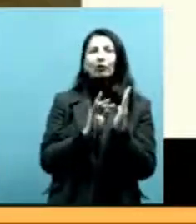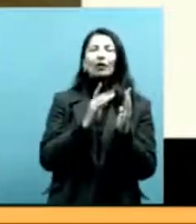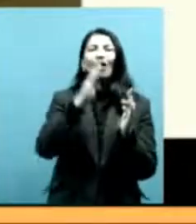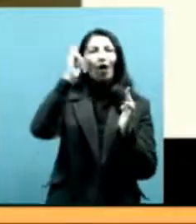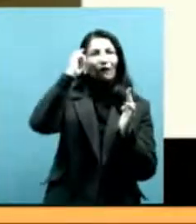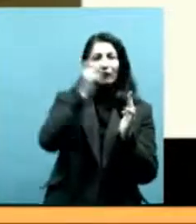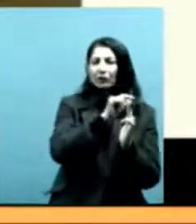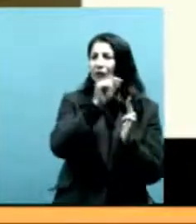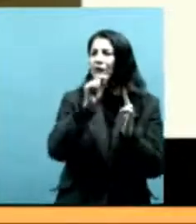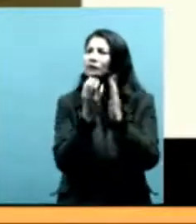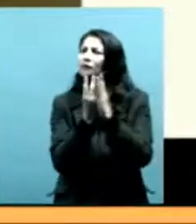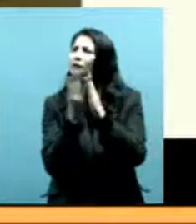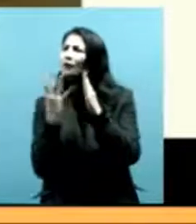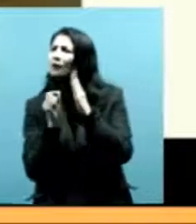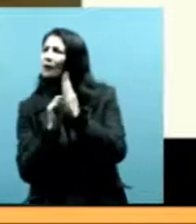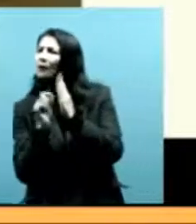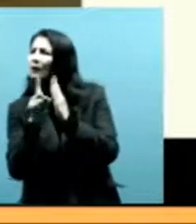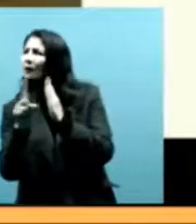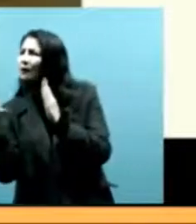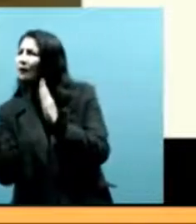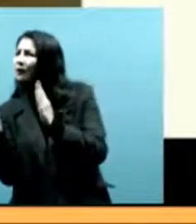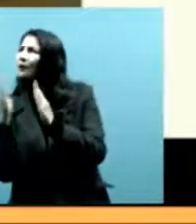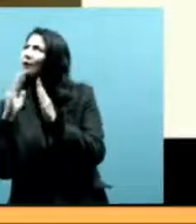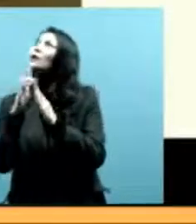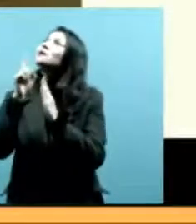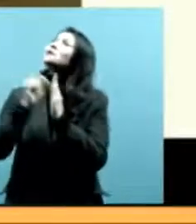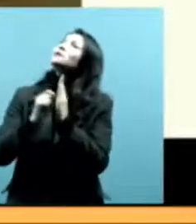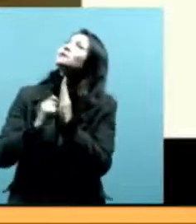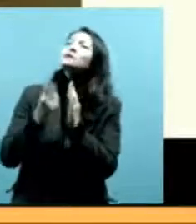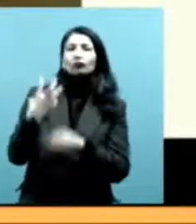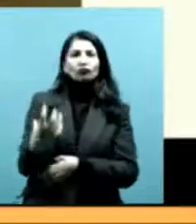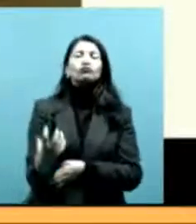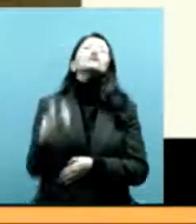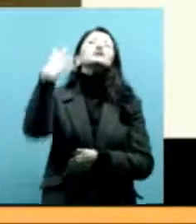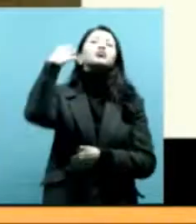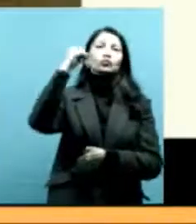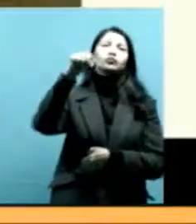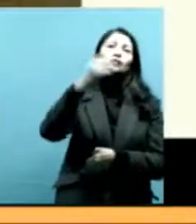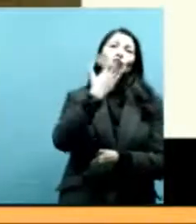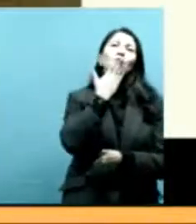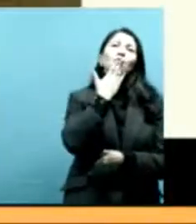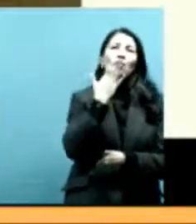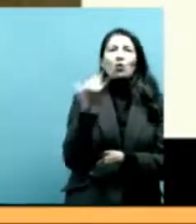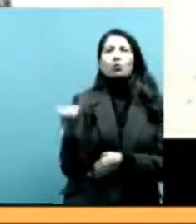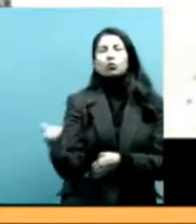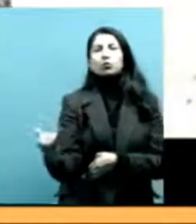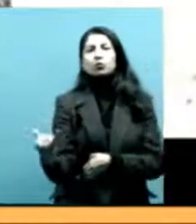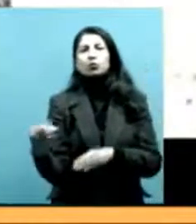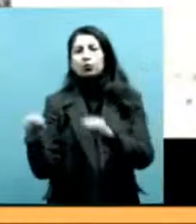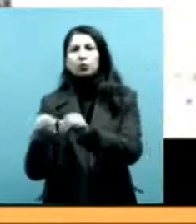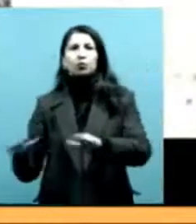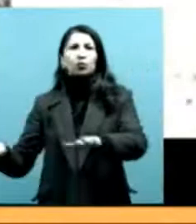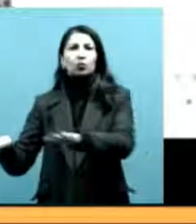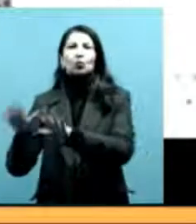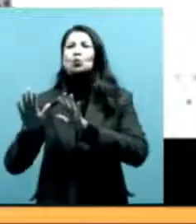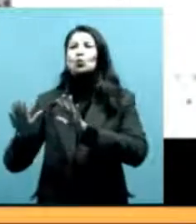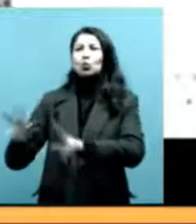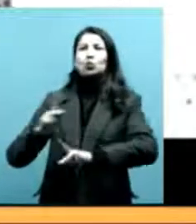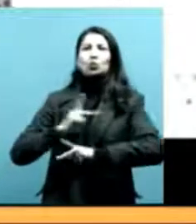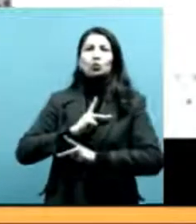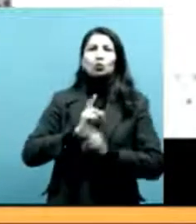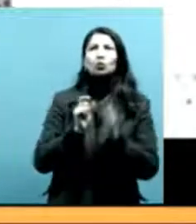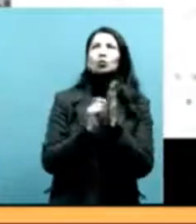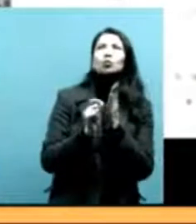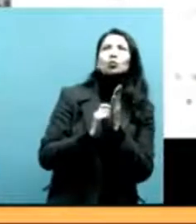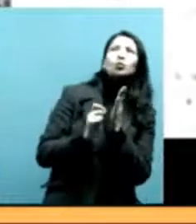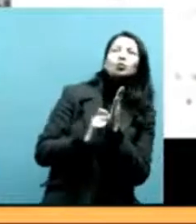a hacer es como buscar esos pequeños indicios que señalan que hay indígenas en el lugar. El otro